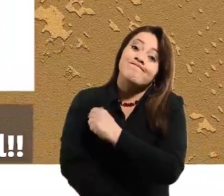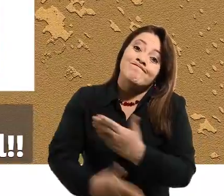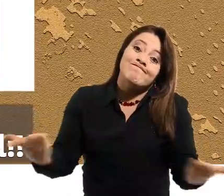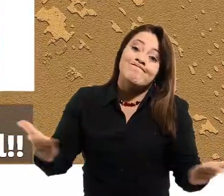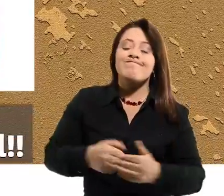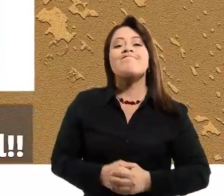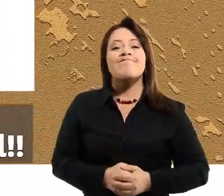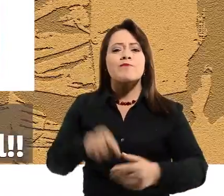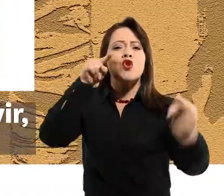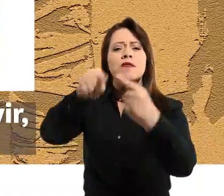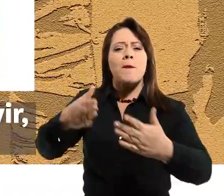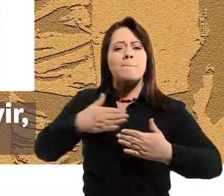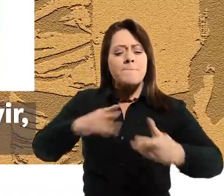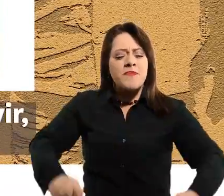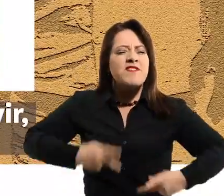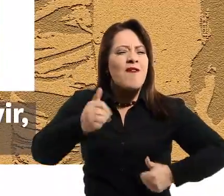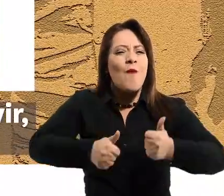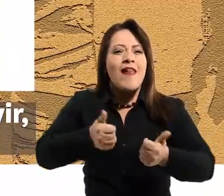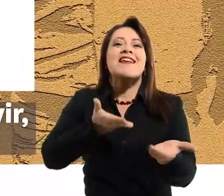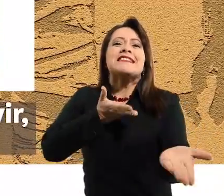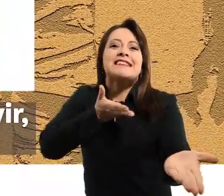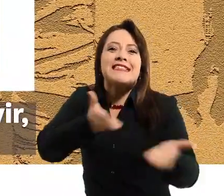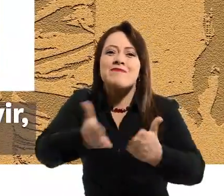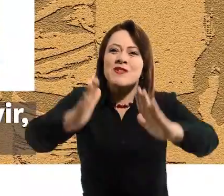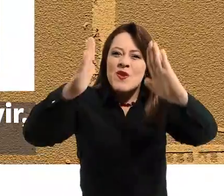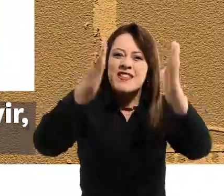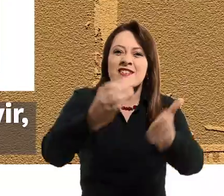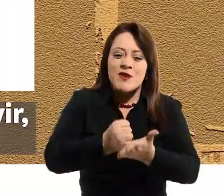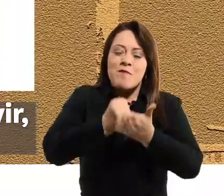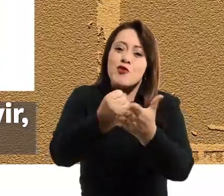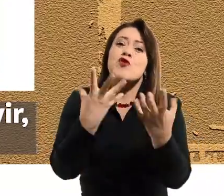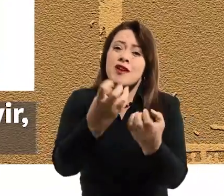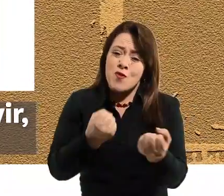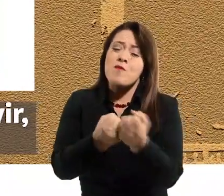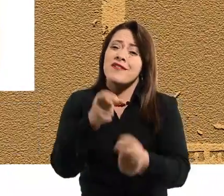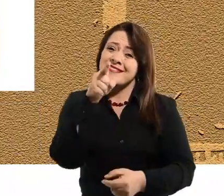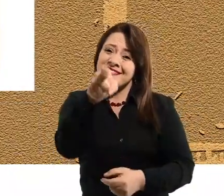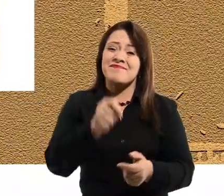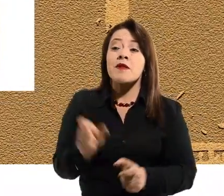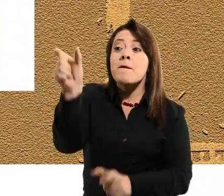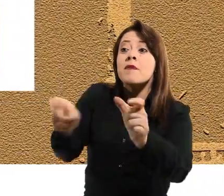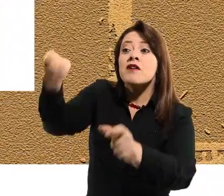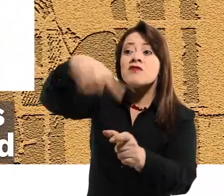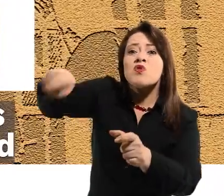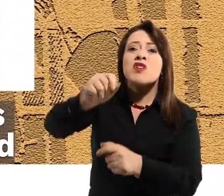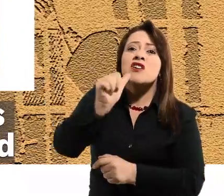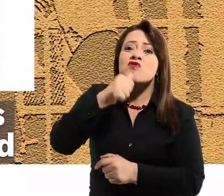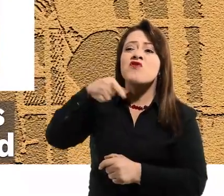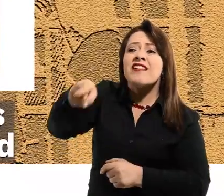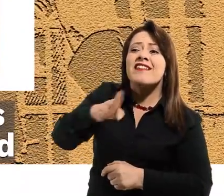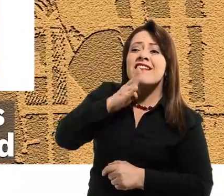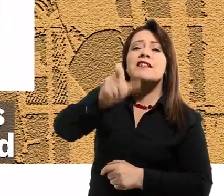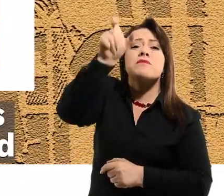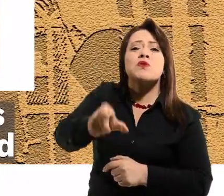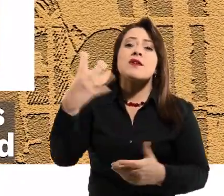hoy están pagando por él. Uno de los propósitos de mi vida es servir. Hoy quiero hacerlo por ti. Son personas vulnerables. Hoy quiero